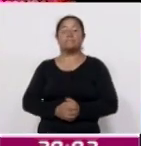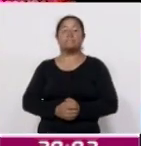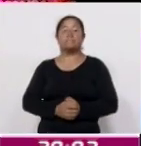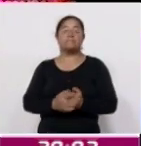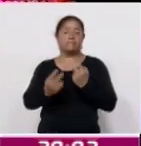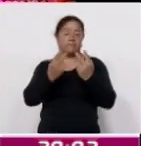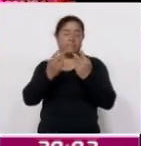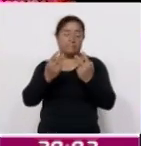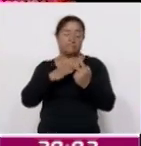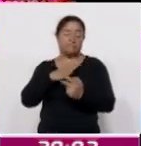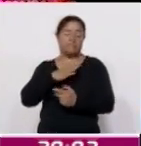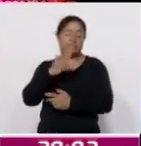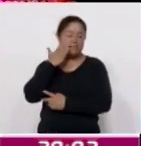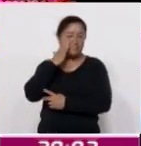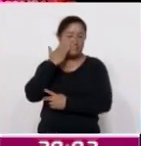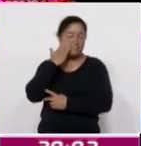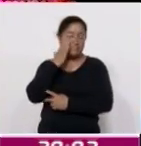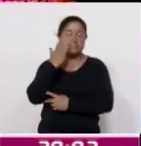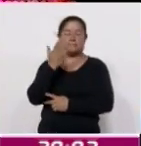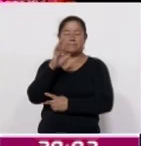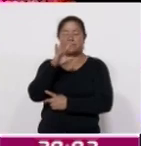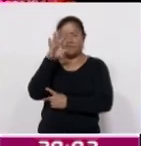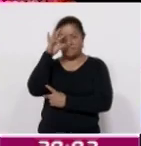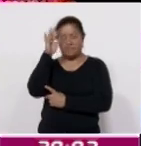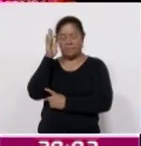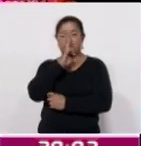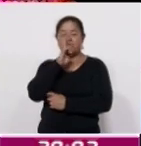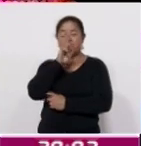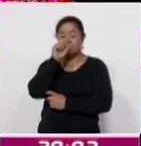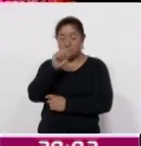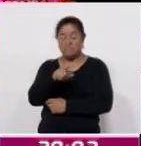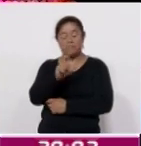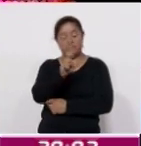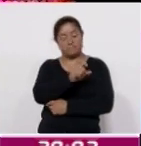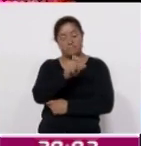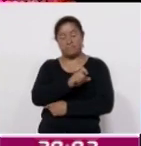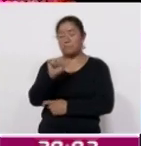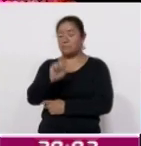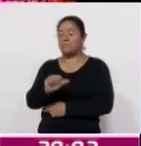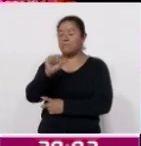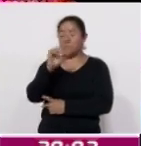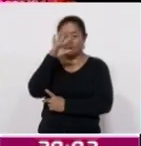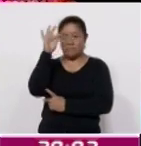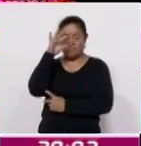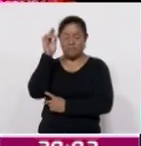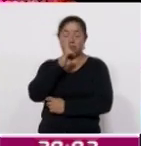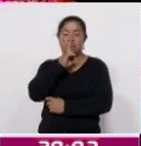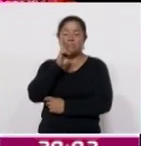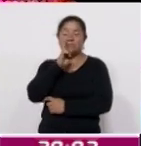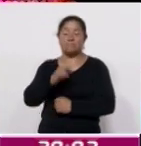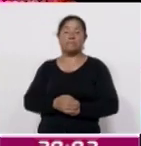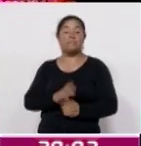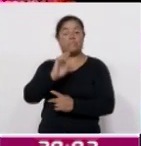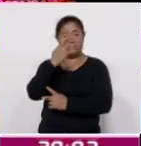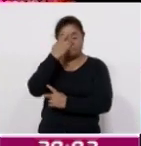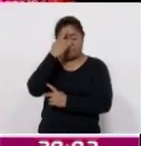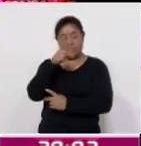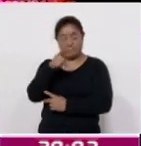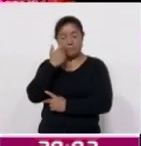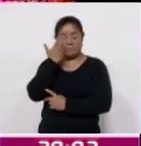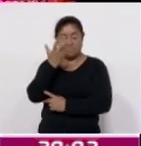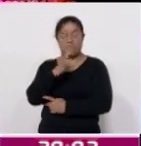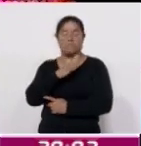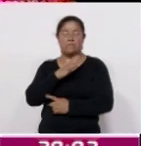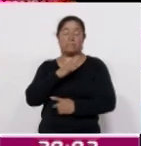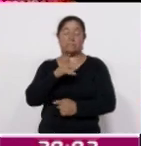en Facebook como Coracyt Noticias, al igual que en la red X nos encuentra como arroba Coracyt Noticias. Recuerde que si desea tener a la mano